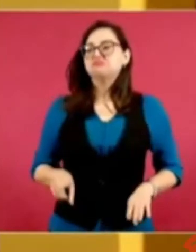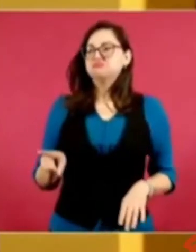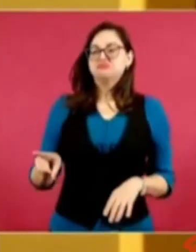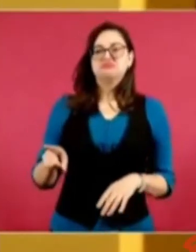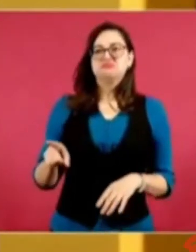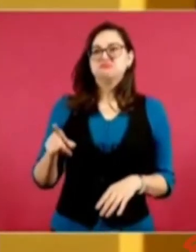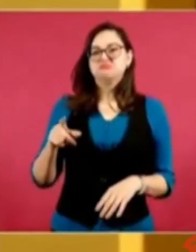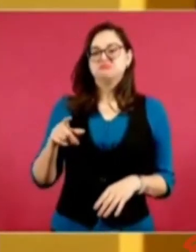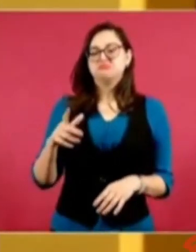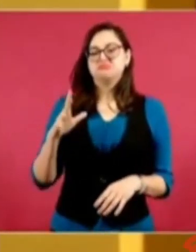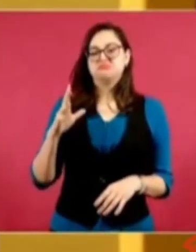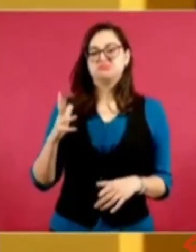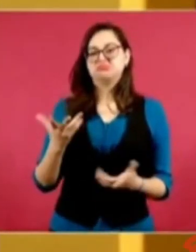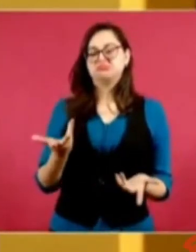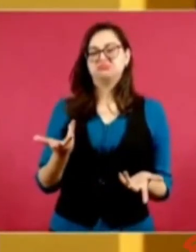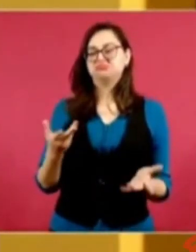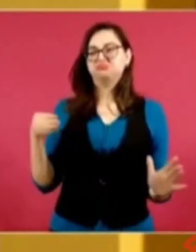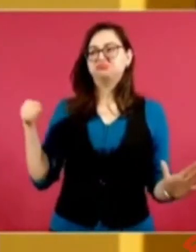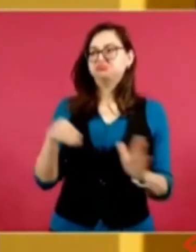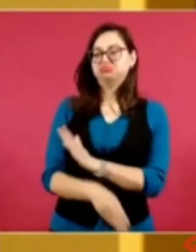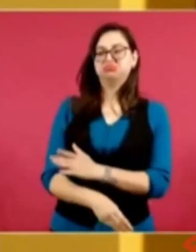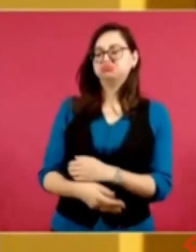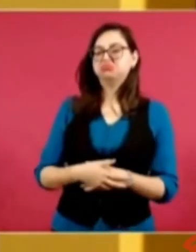y están en plena decadencia